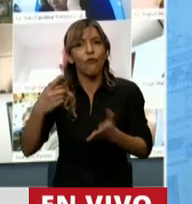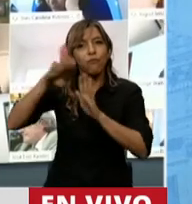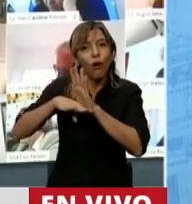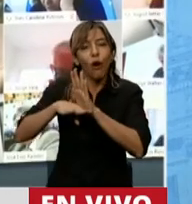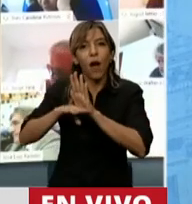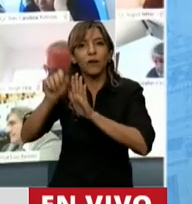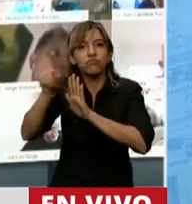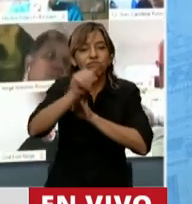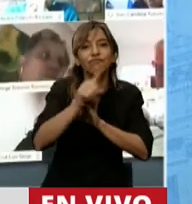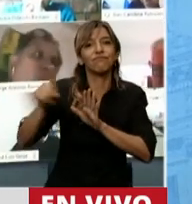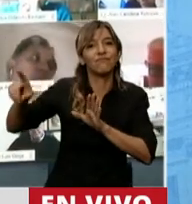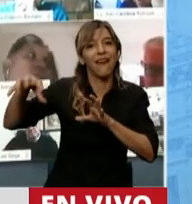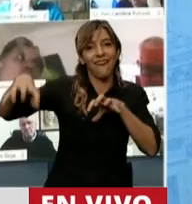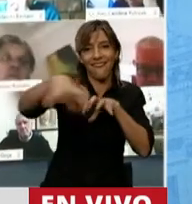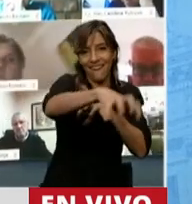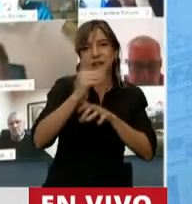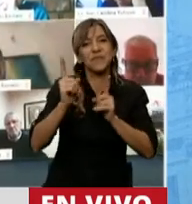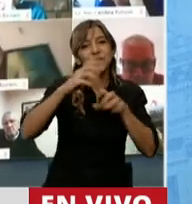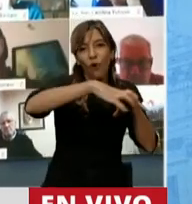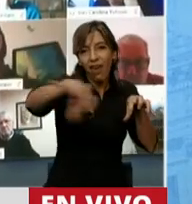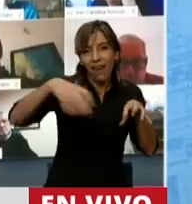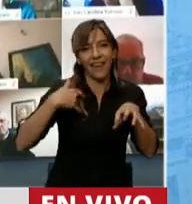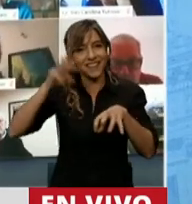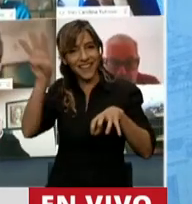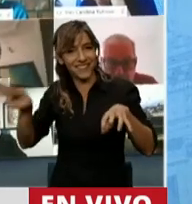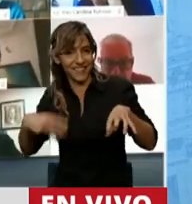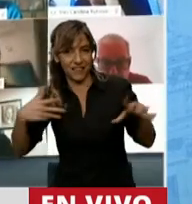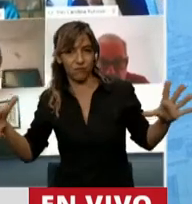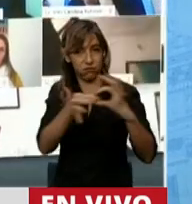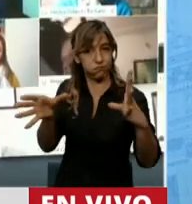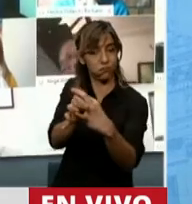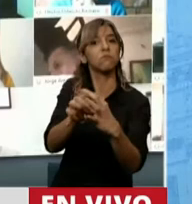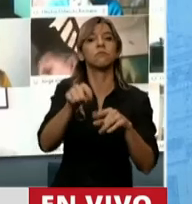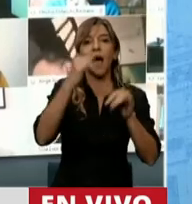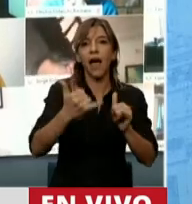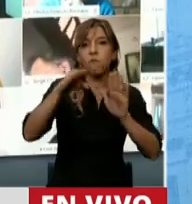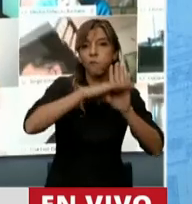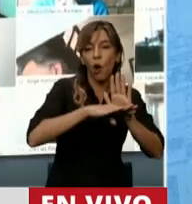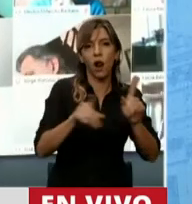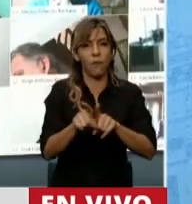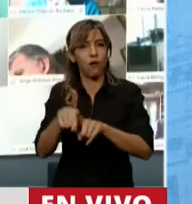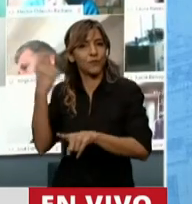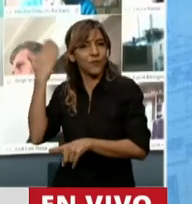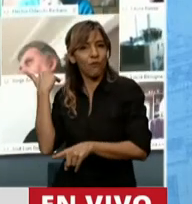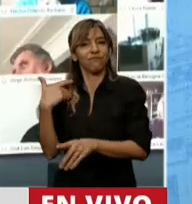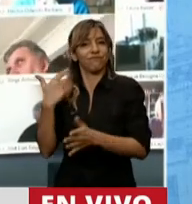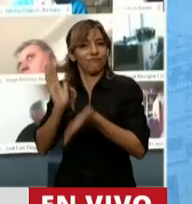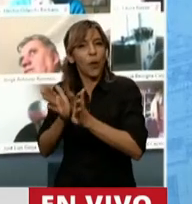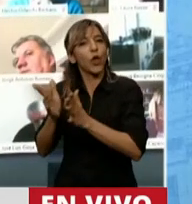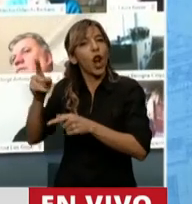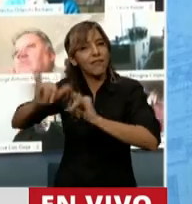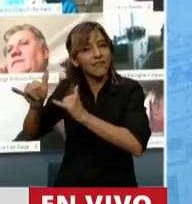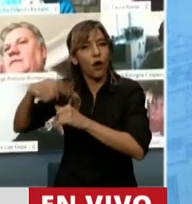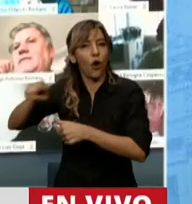IFES que tenían los jefes de las agencias de ANSES. Hablemos de los jóvenes vulnerables que fueron víctimas de violencia institucional en la provincia de Buenos Aires y en el país, como